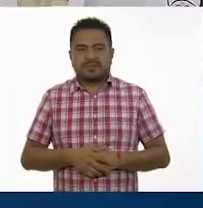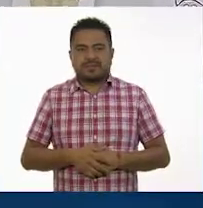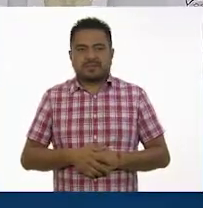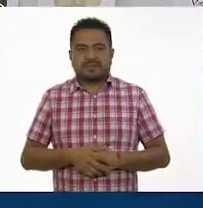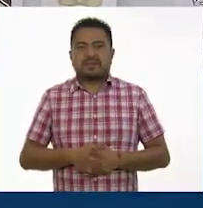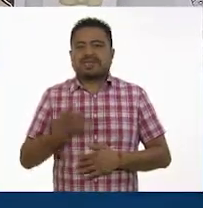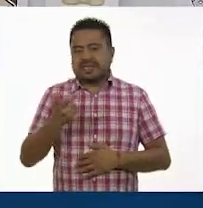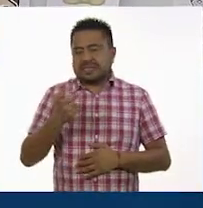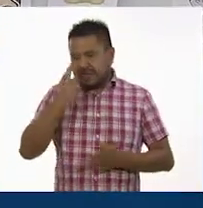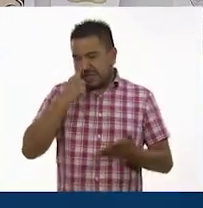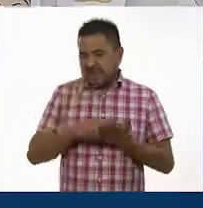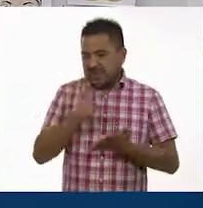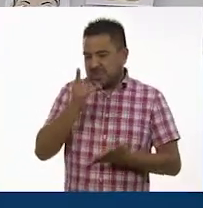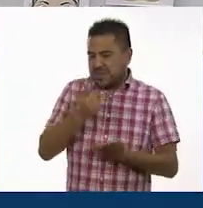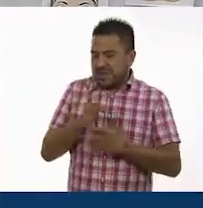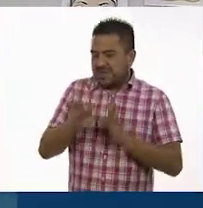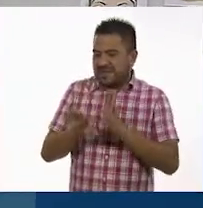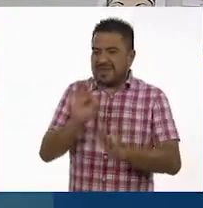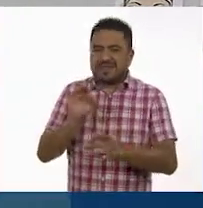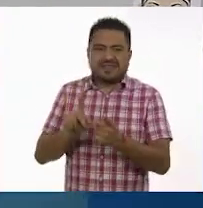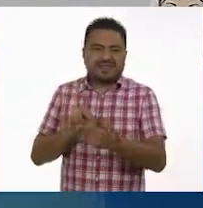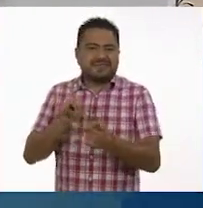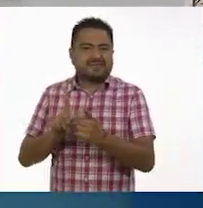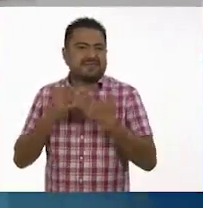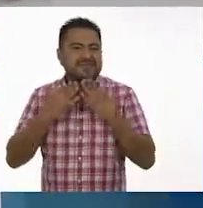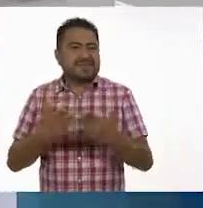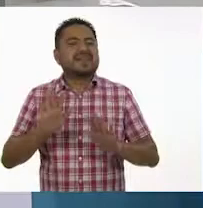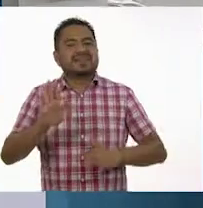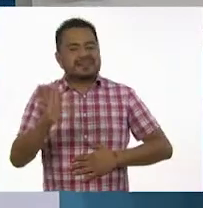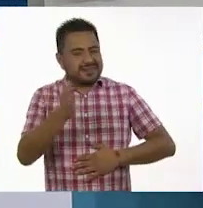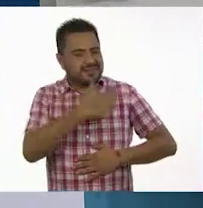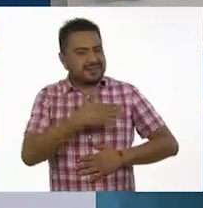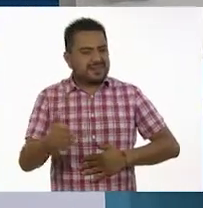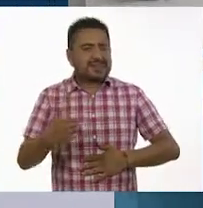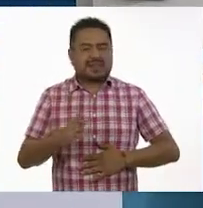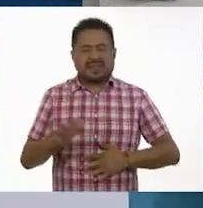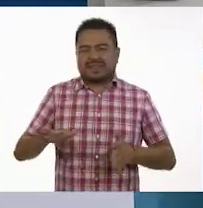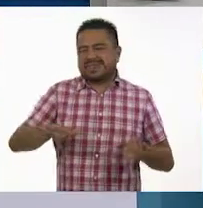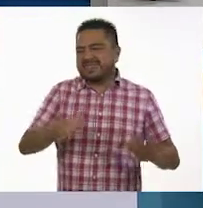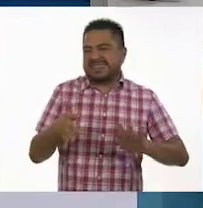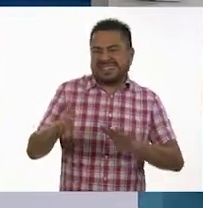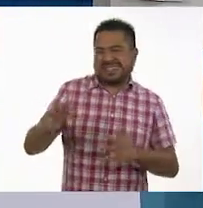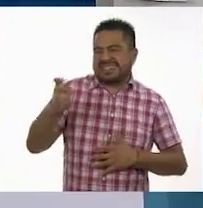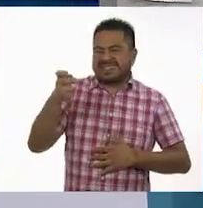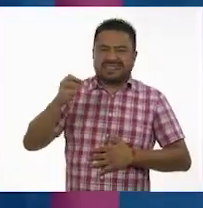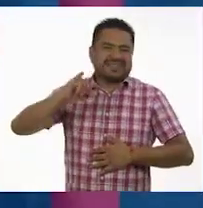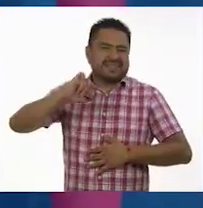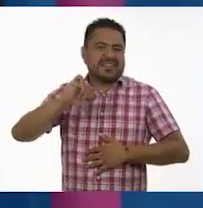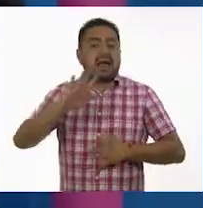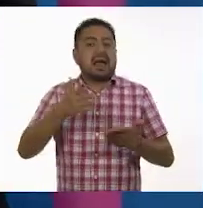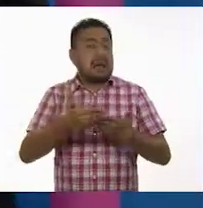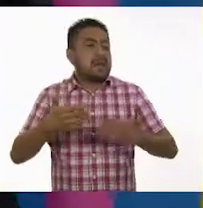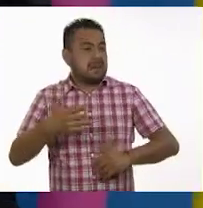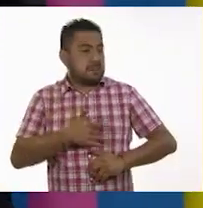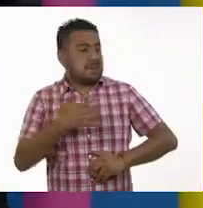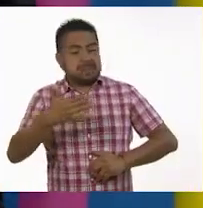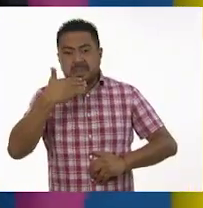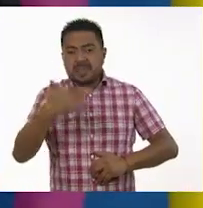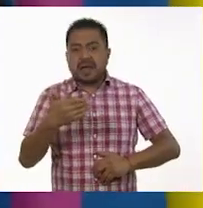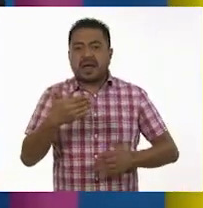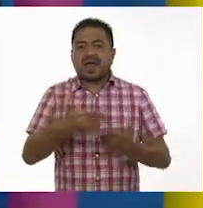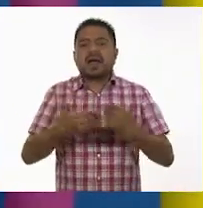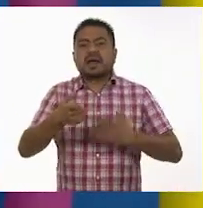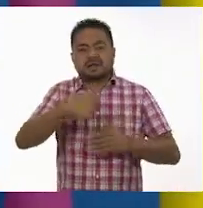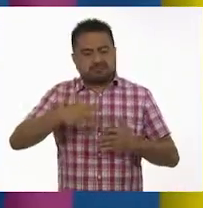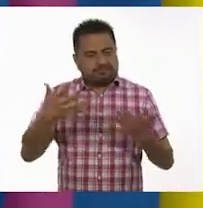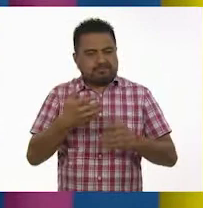Ahí sí. Creo que fue la única a que le atinamos. Bueno, parece... Pues nos fue más o menos, maestro. es. Nos fue bien. Vamos a decirlo